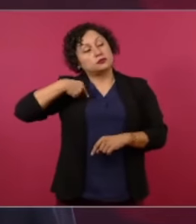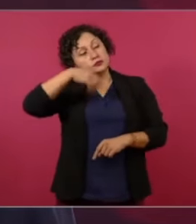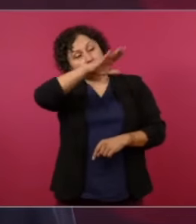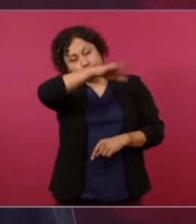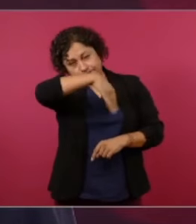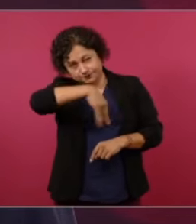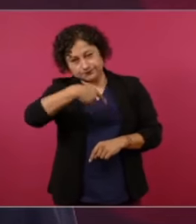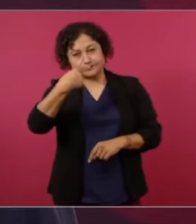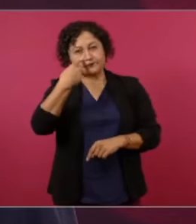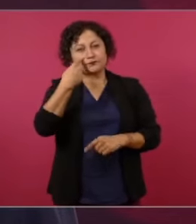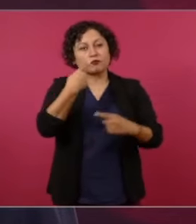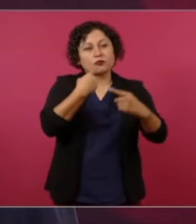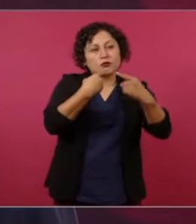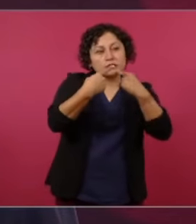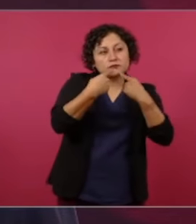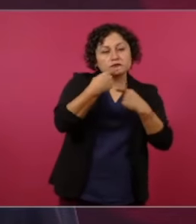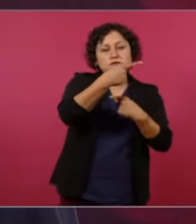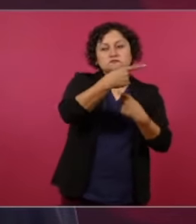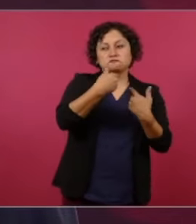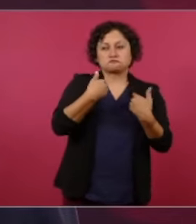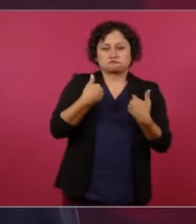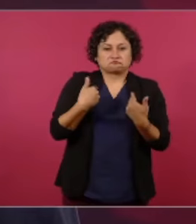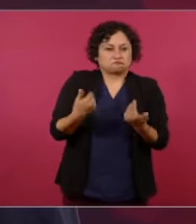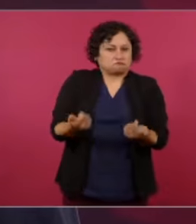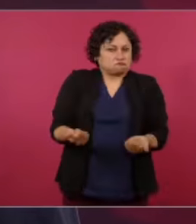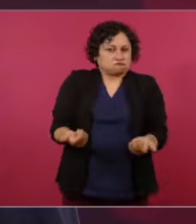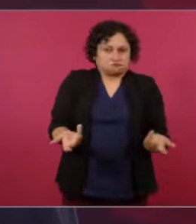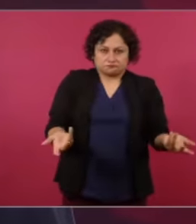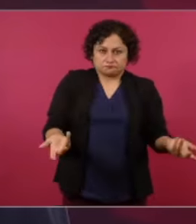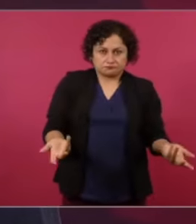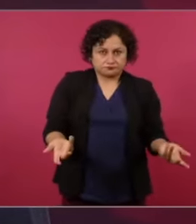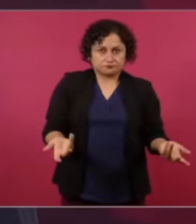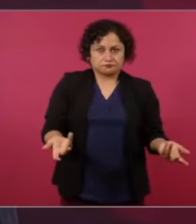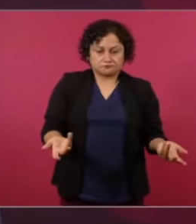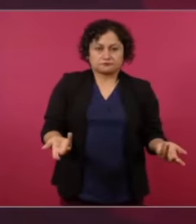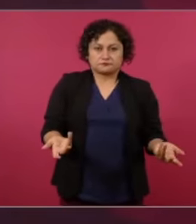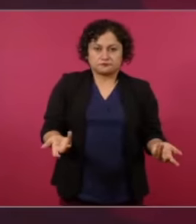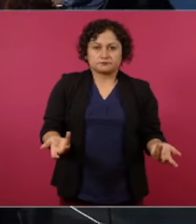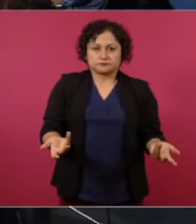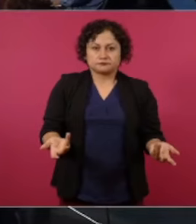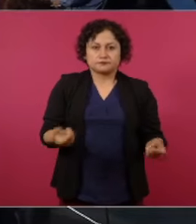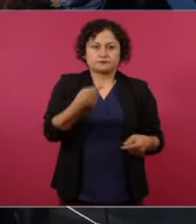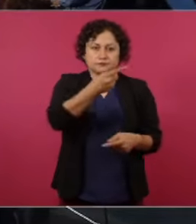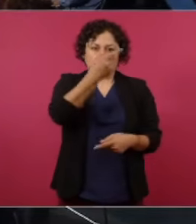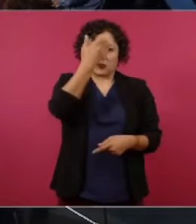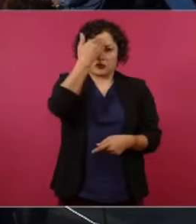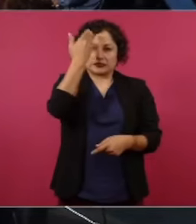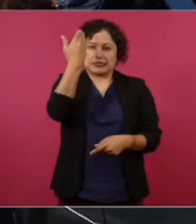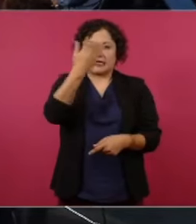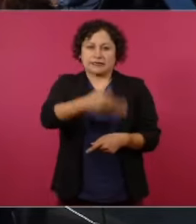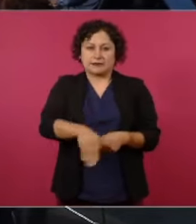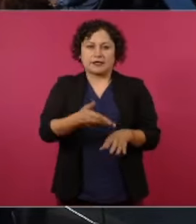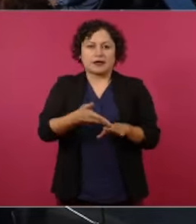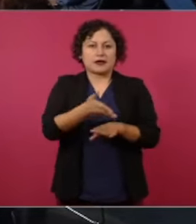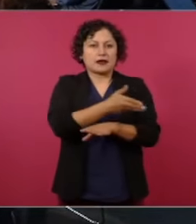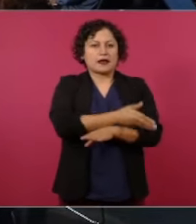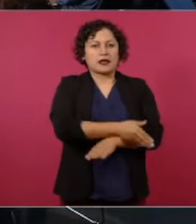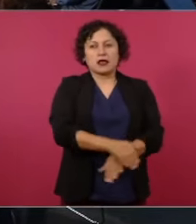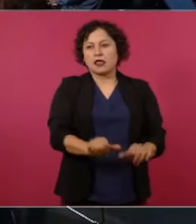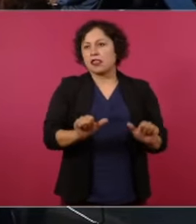de que ya no iban a haber condonaciones de impuestos,